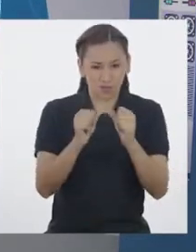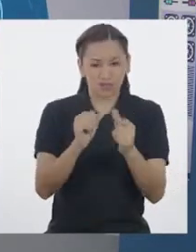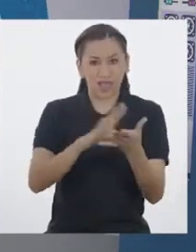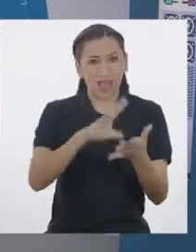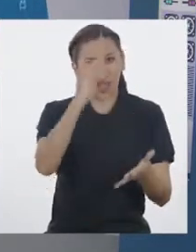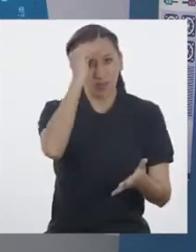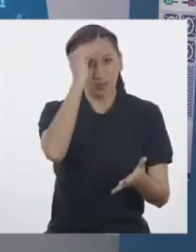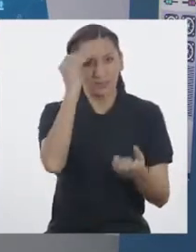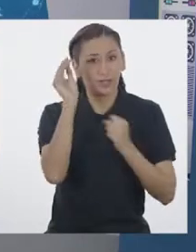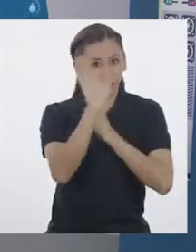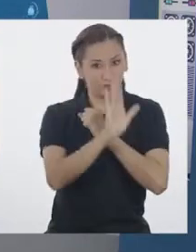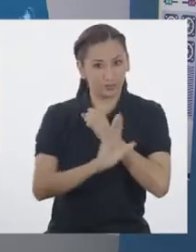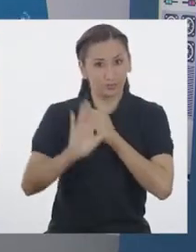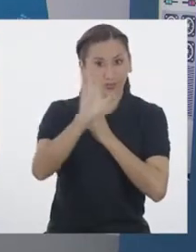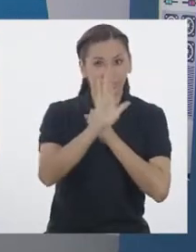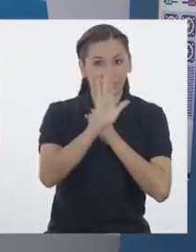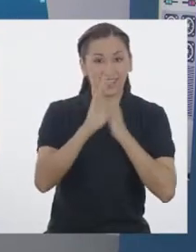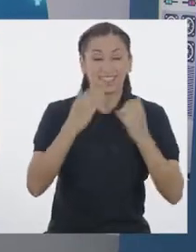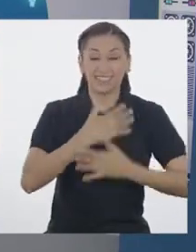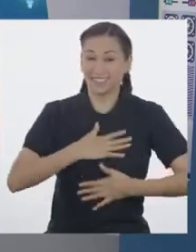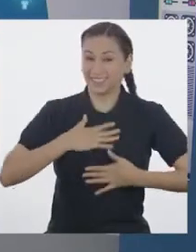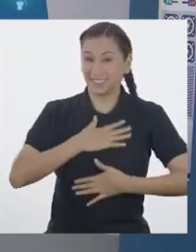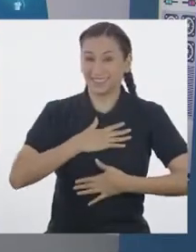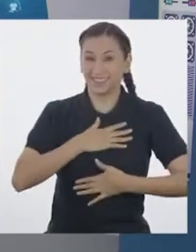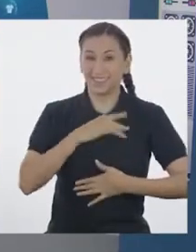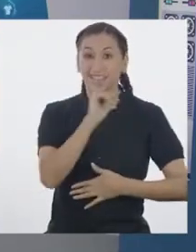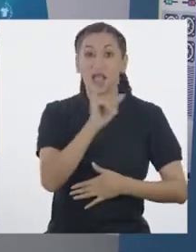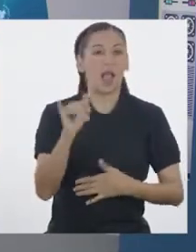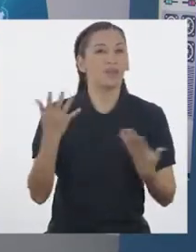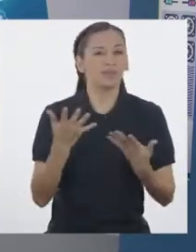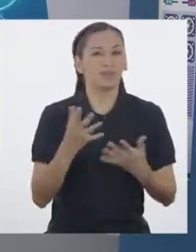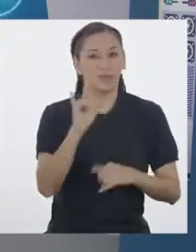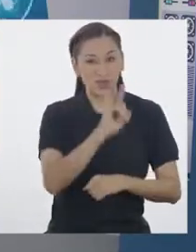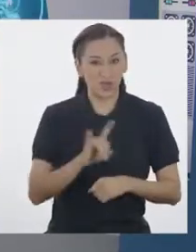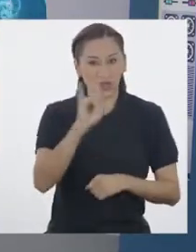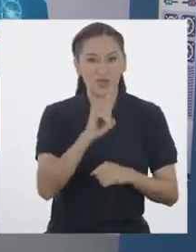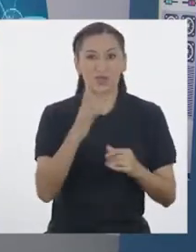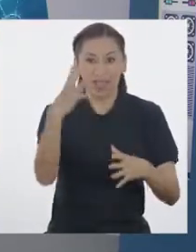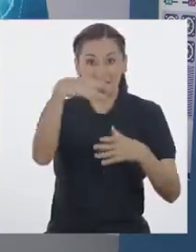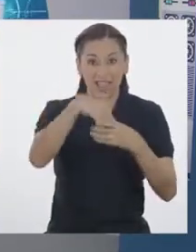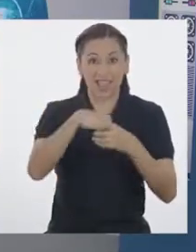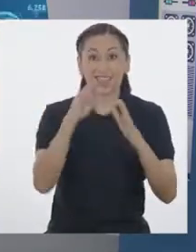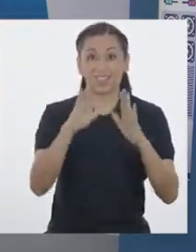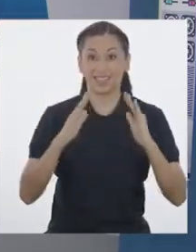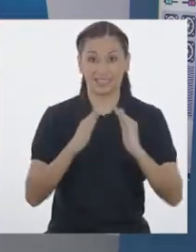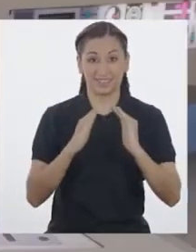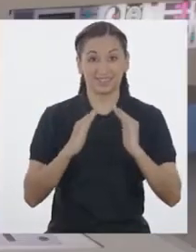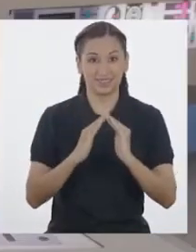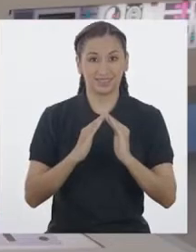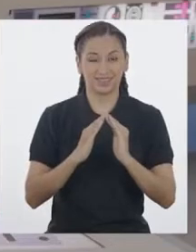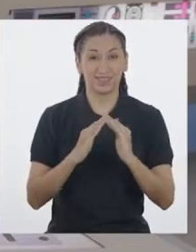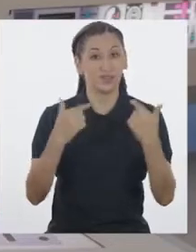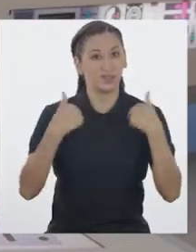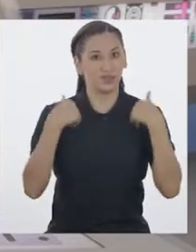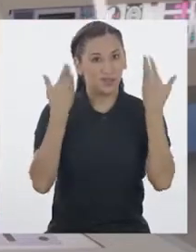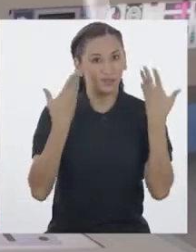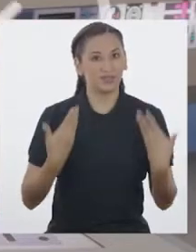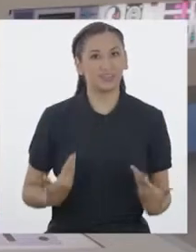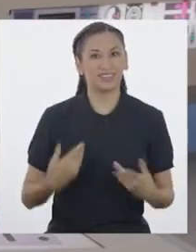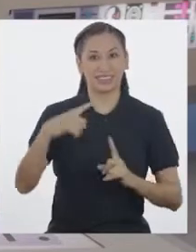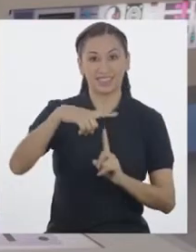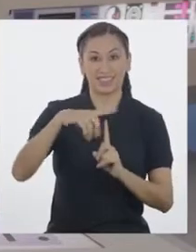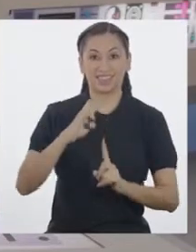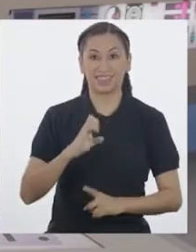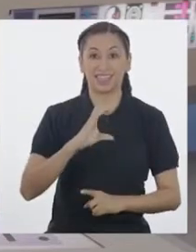aprendiendo de forma segura, divertida y útil desde sus hogares. Yo